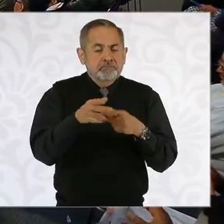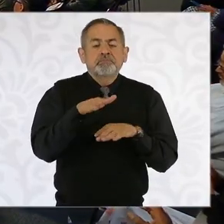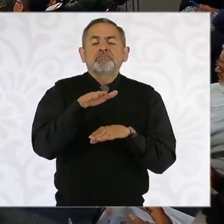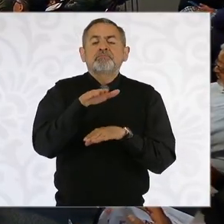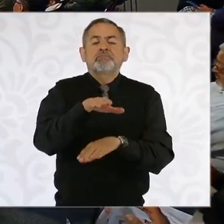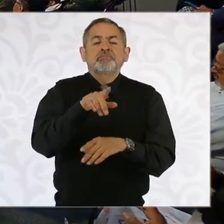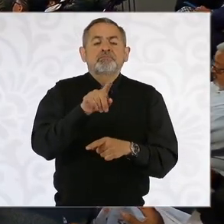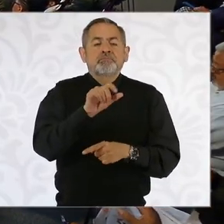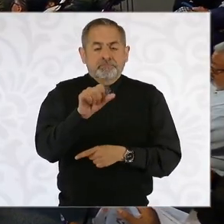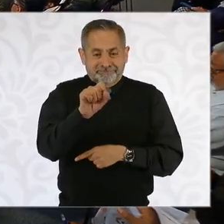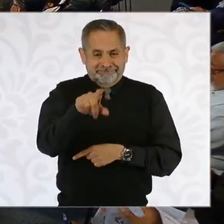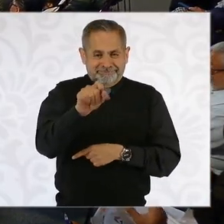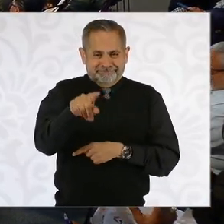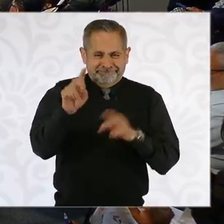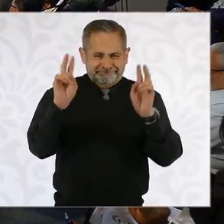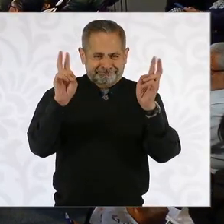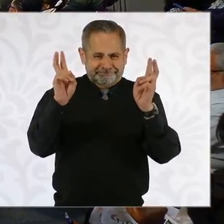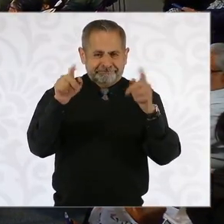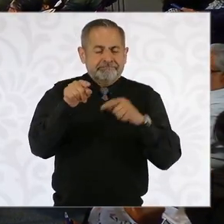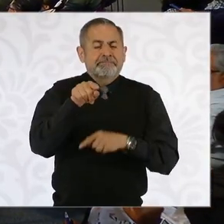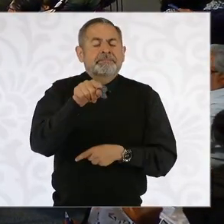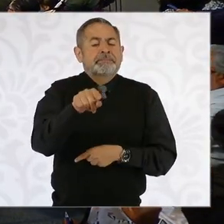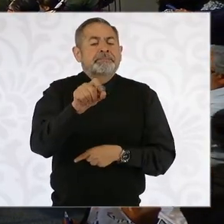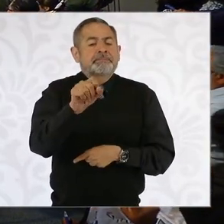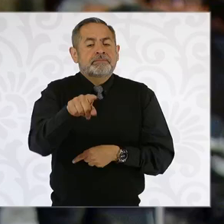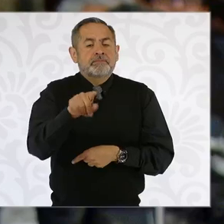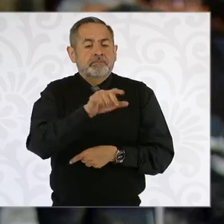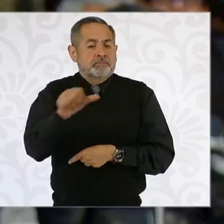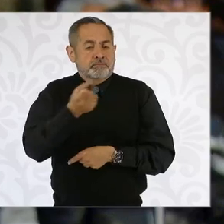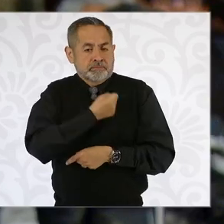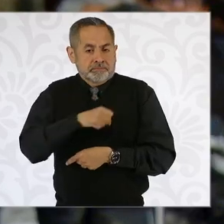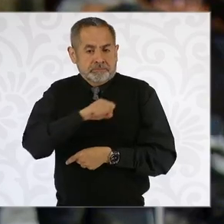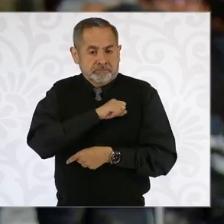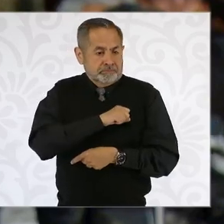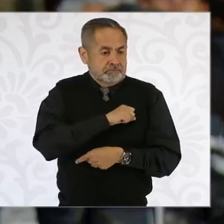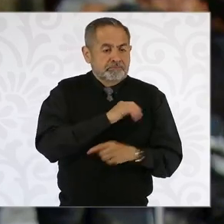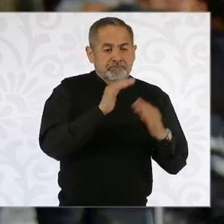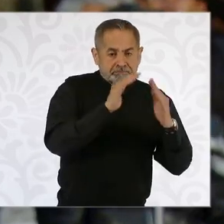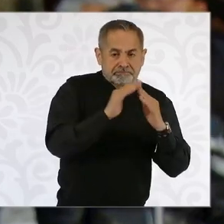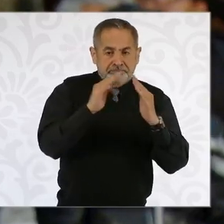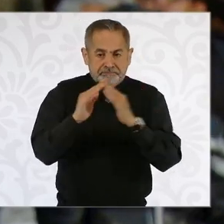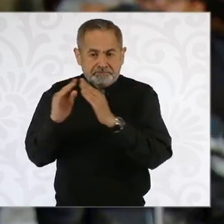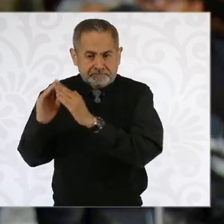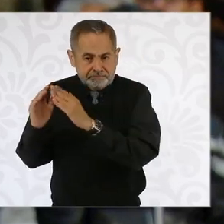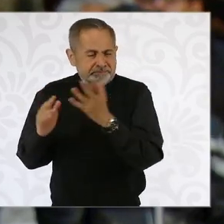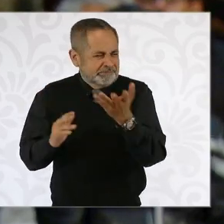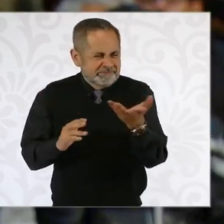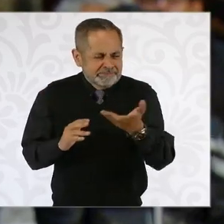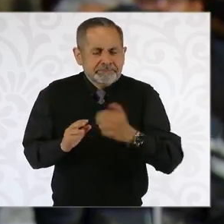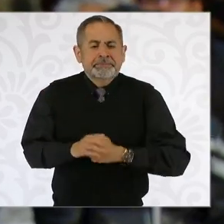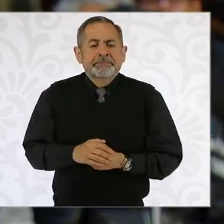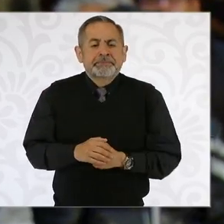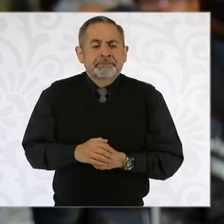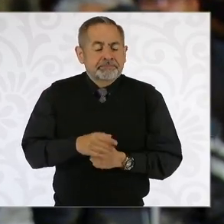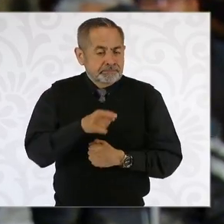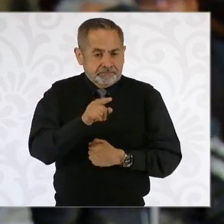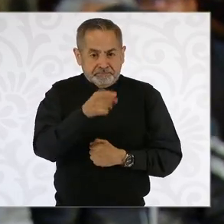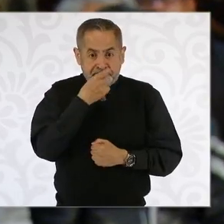de este tema en cuanto a salud casa por casa, que ya comenzaron a hacer